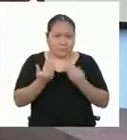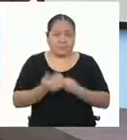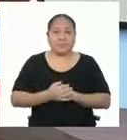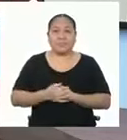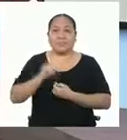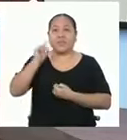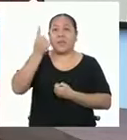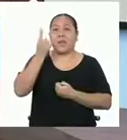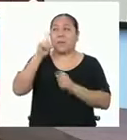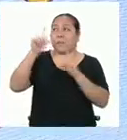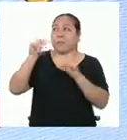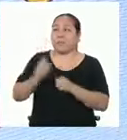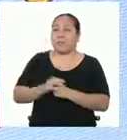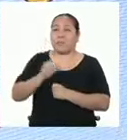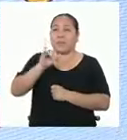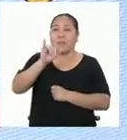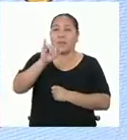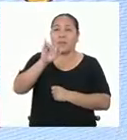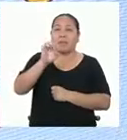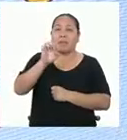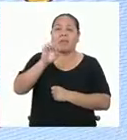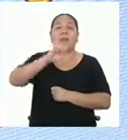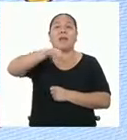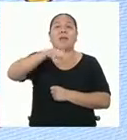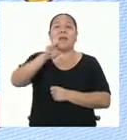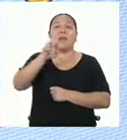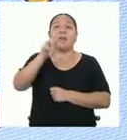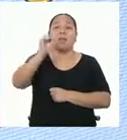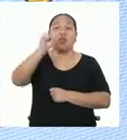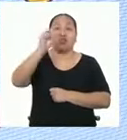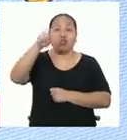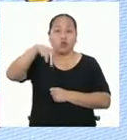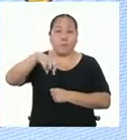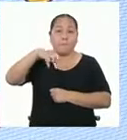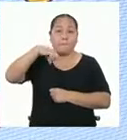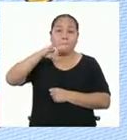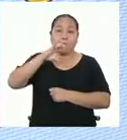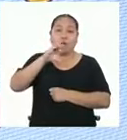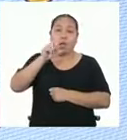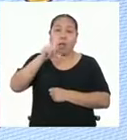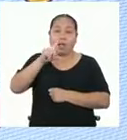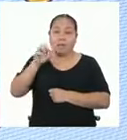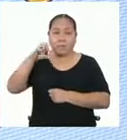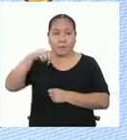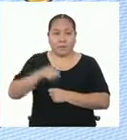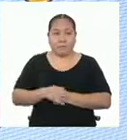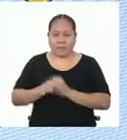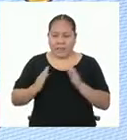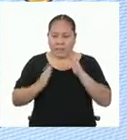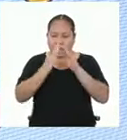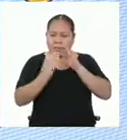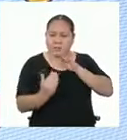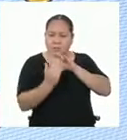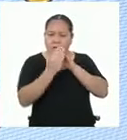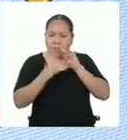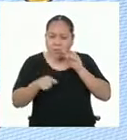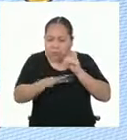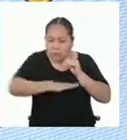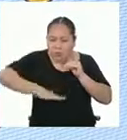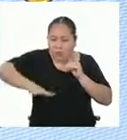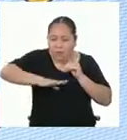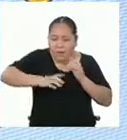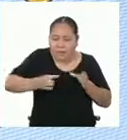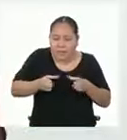La primera llega de Gerson, de Pucalpa. Nos pregunta, ¿las pirámides pueden tener una base